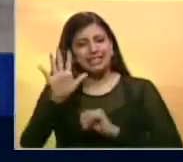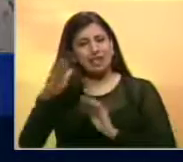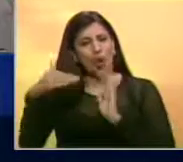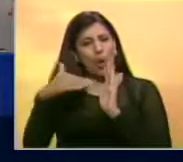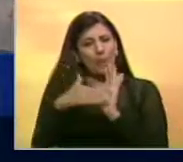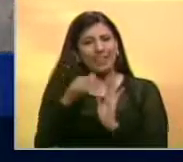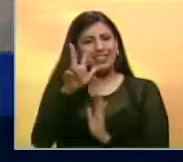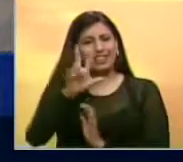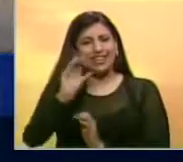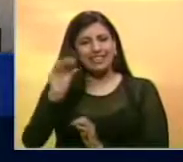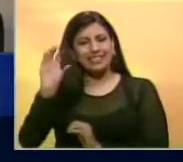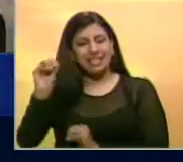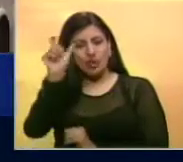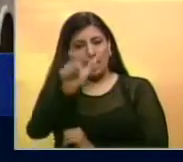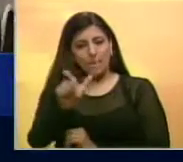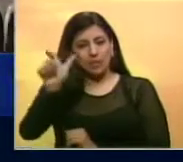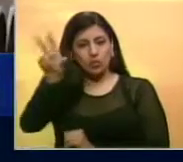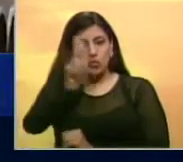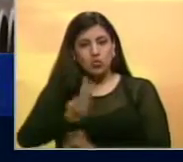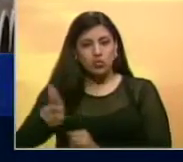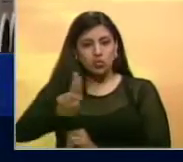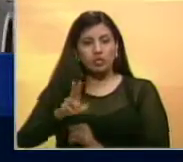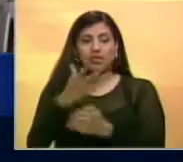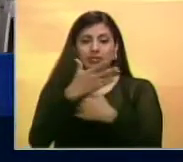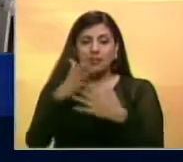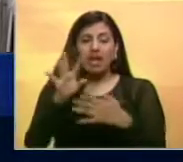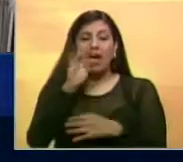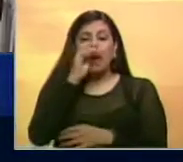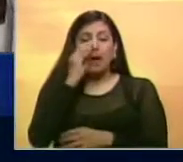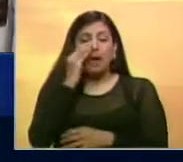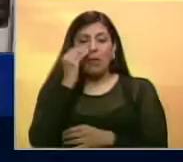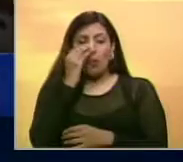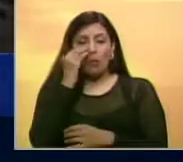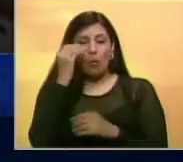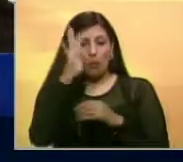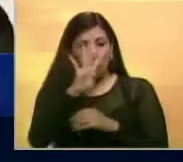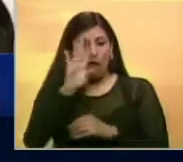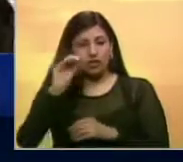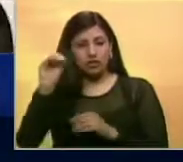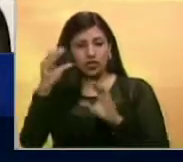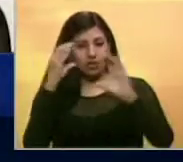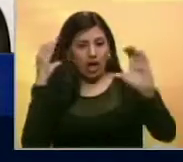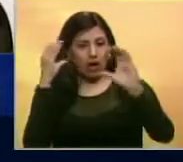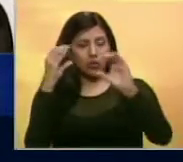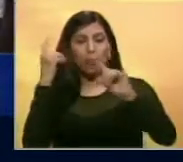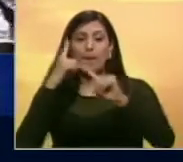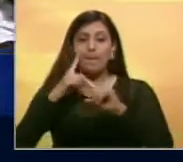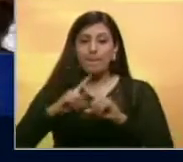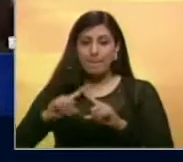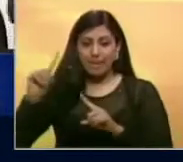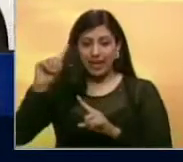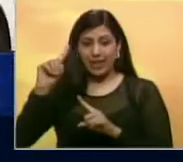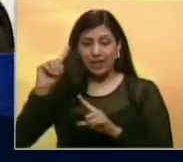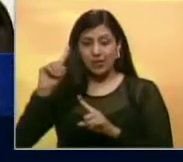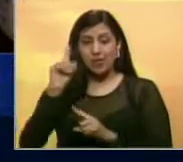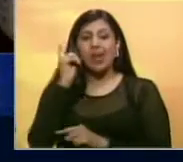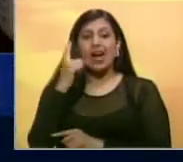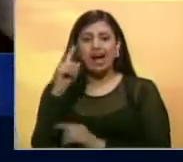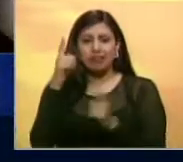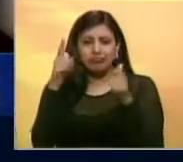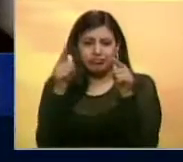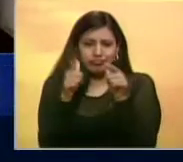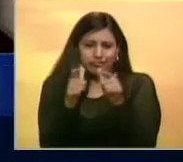usuarios y se han habilitado 427 unidades autobuseras Sin embargo ha habido una